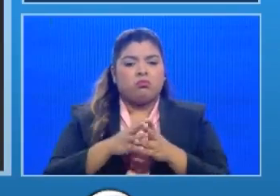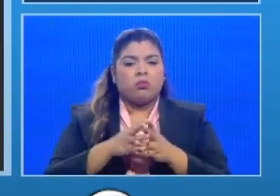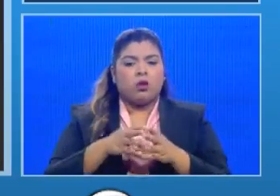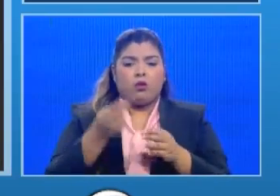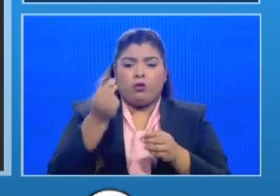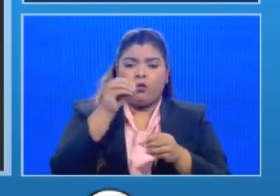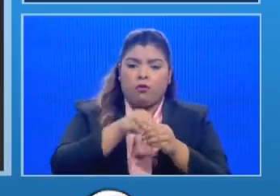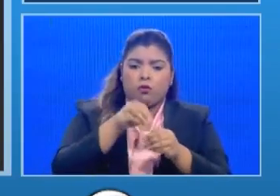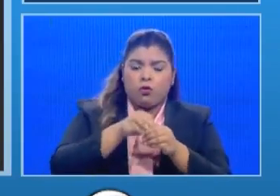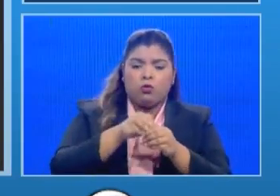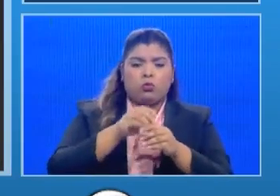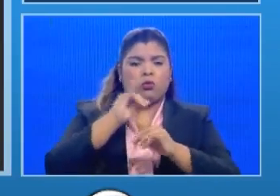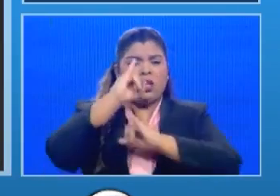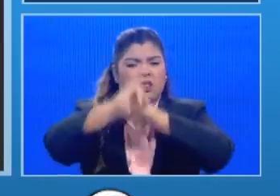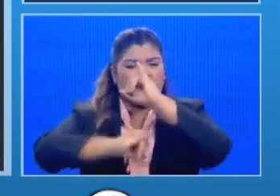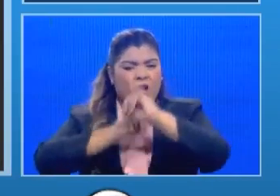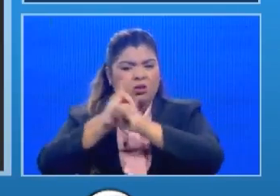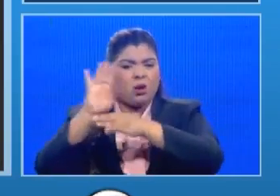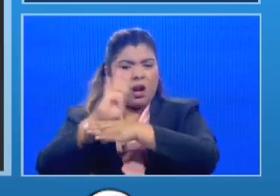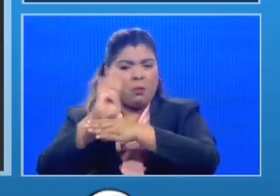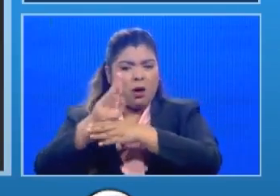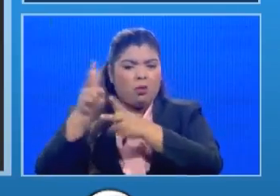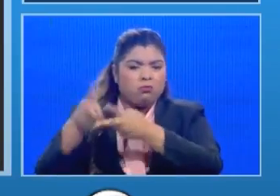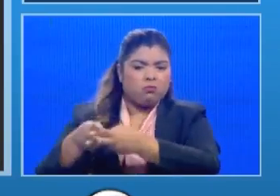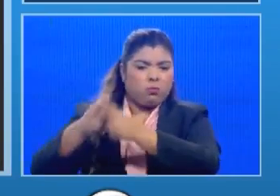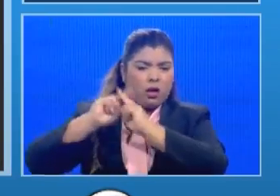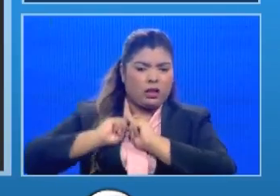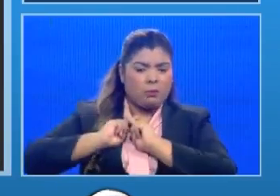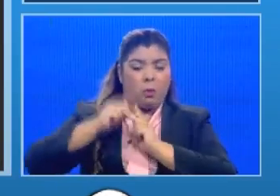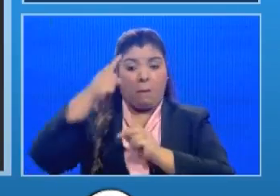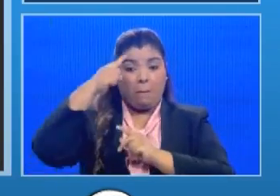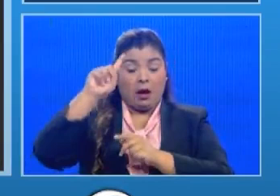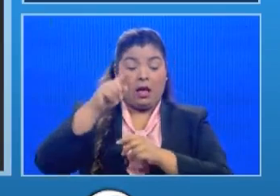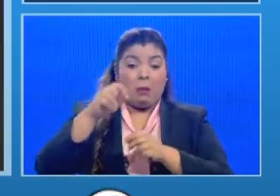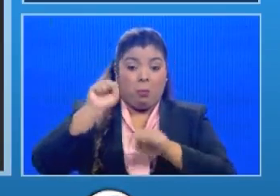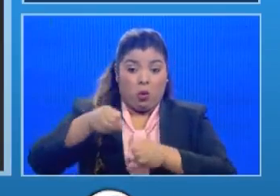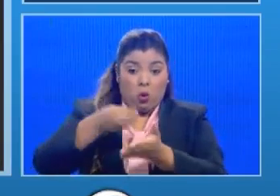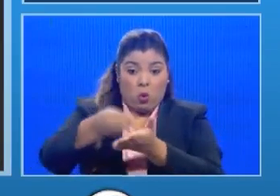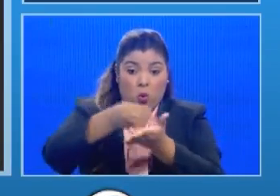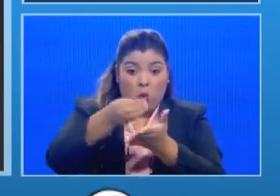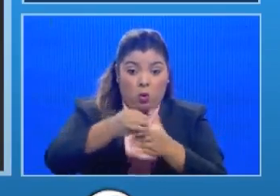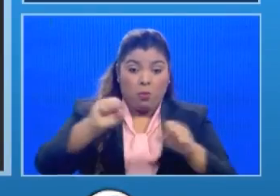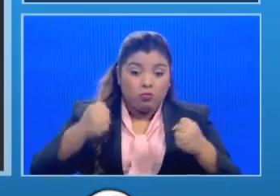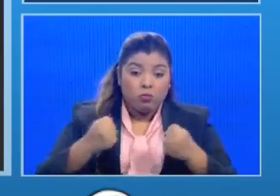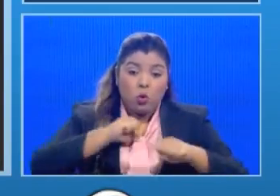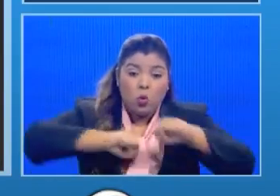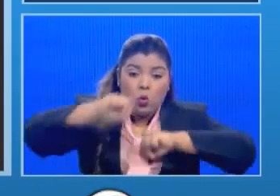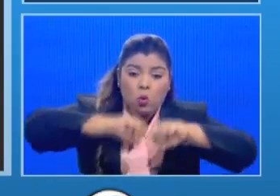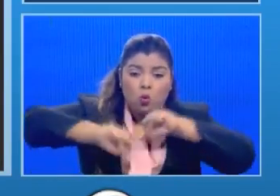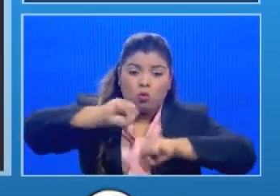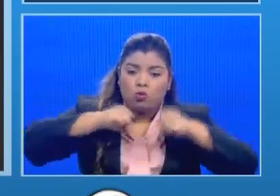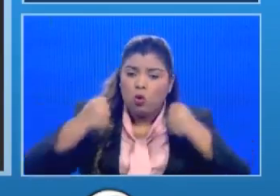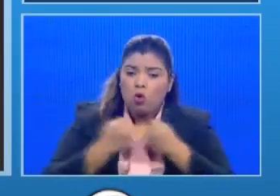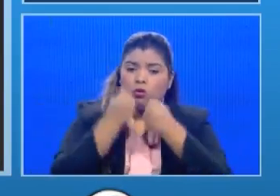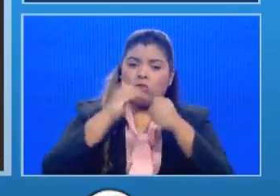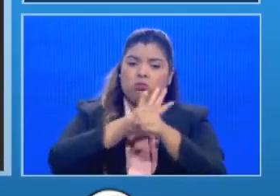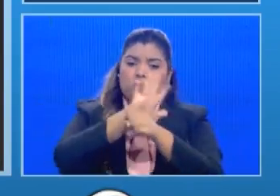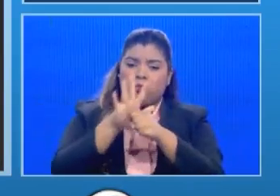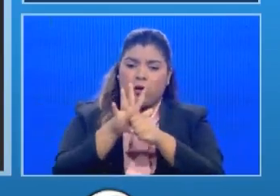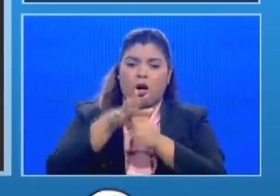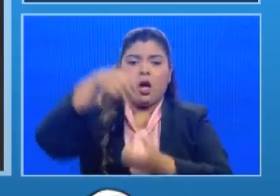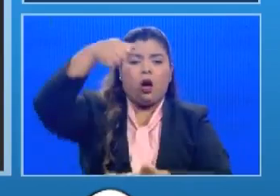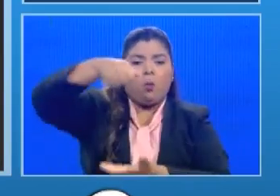internacionales para hacer frente a esta situación también en estas presentaciones hemos hablado de números de bolsas y bonos distribuidos entre la